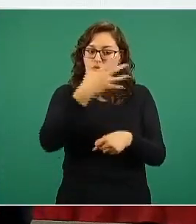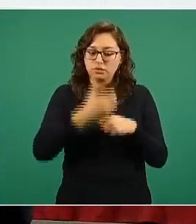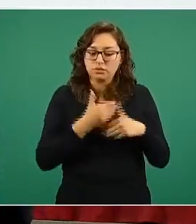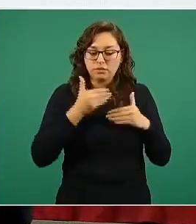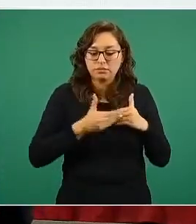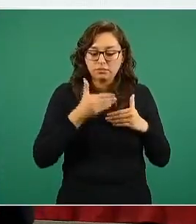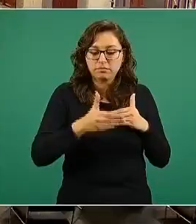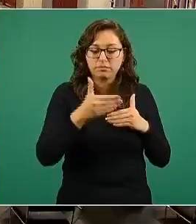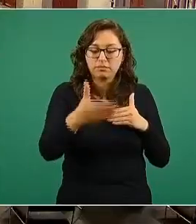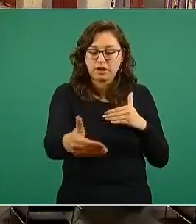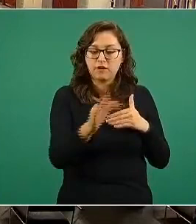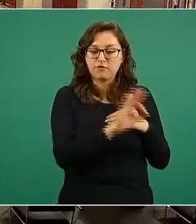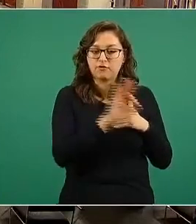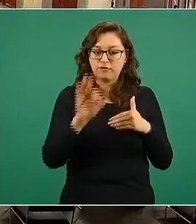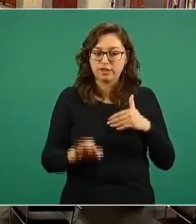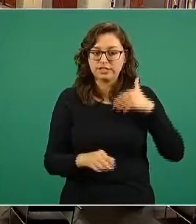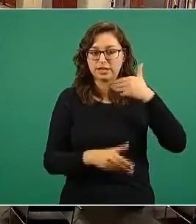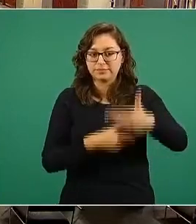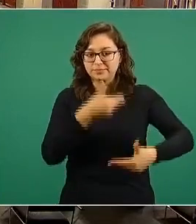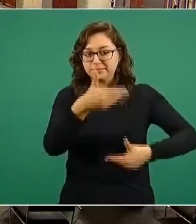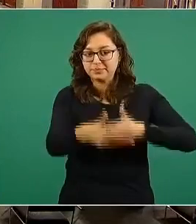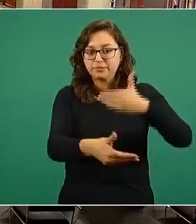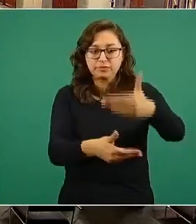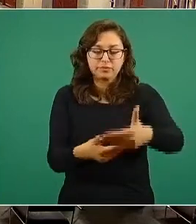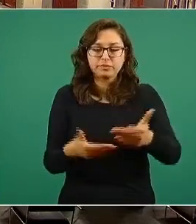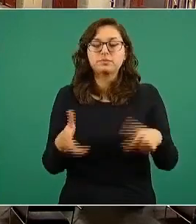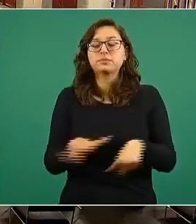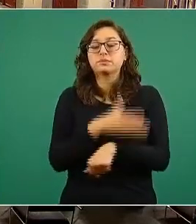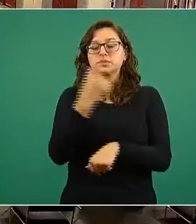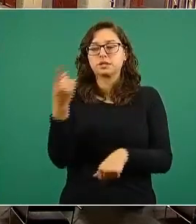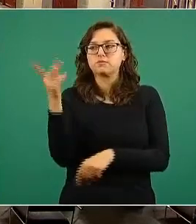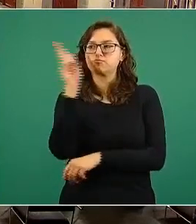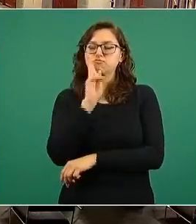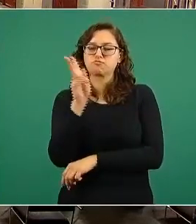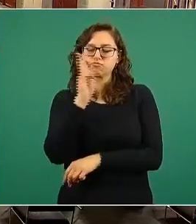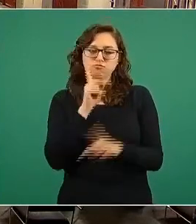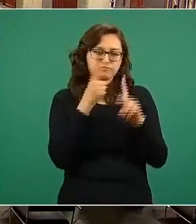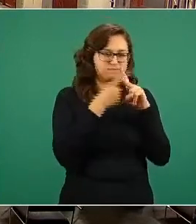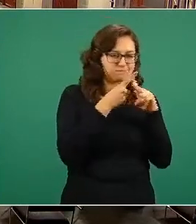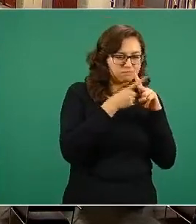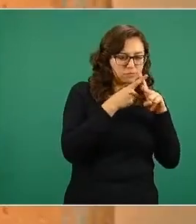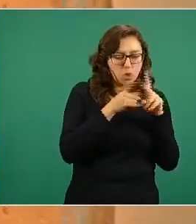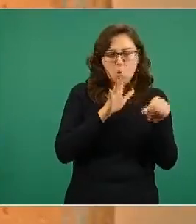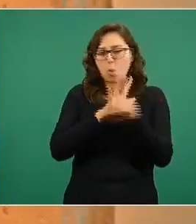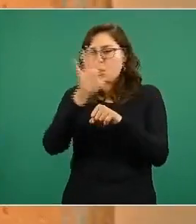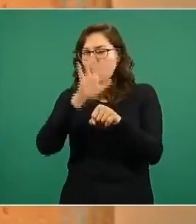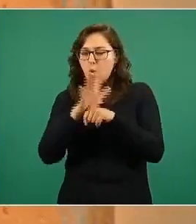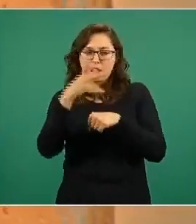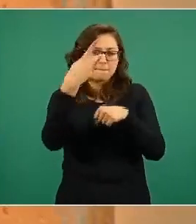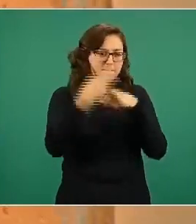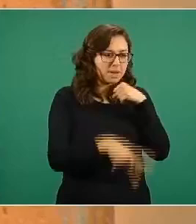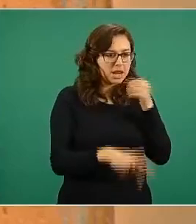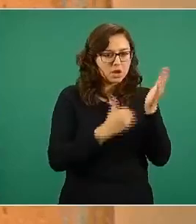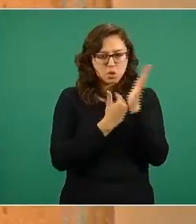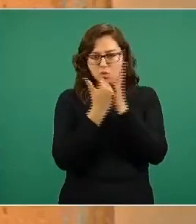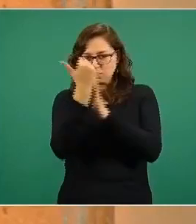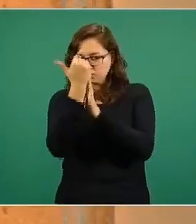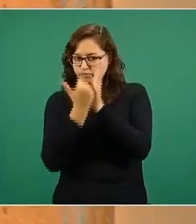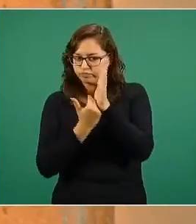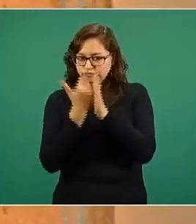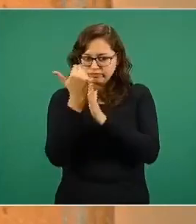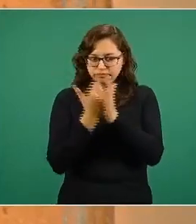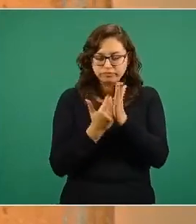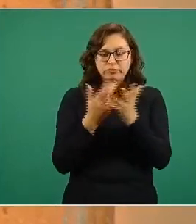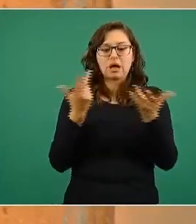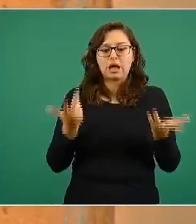el riesgo. En múltiples modelos y estimaciones epidemiológicas y matemáticas, que son consistentes